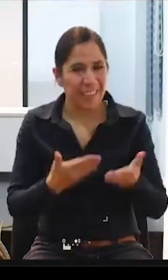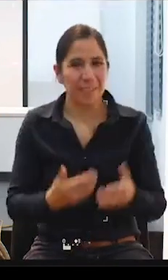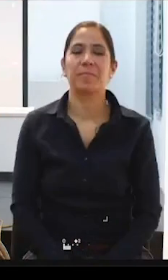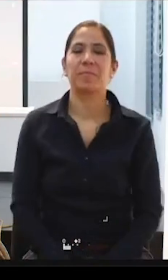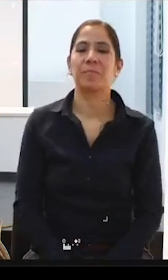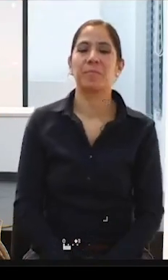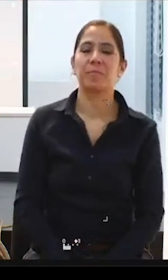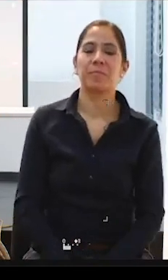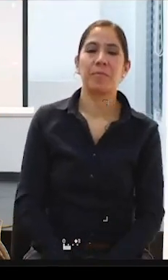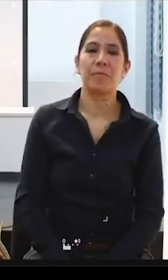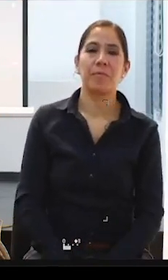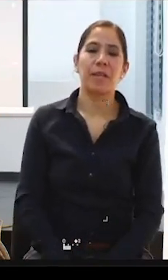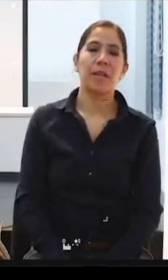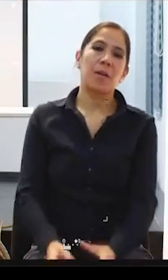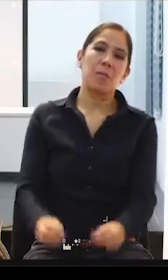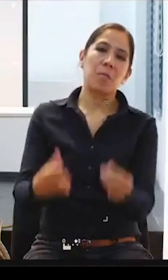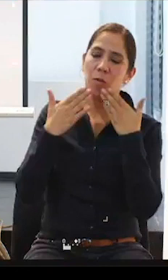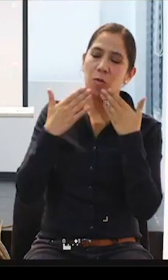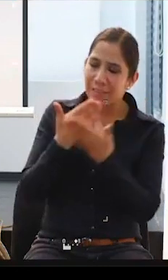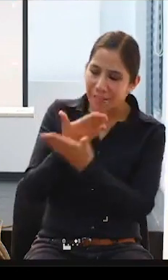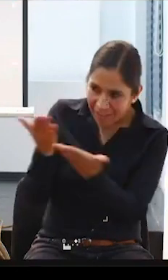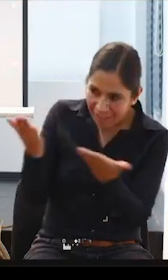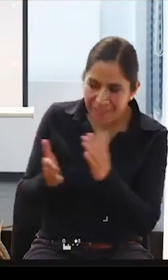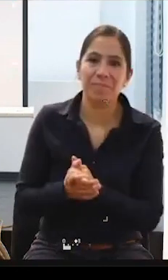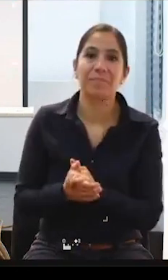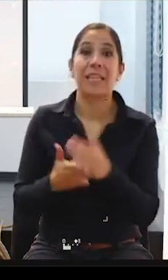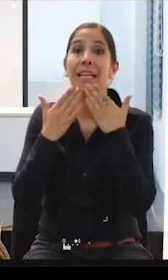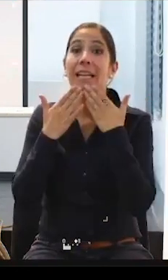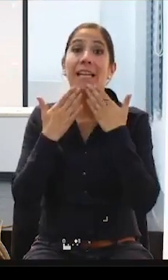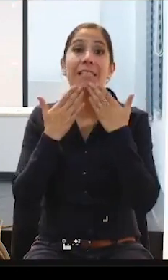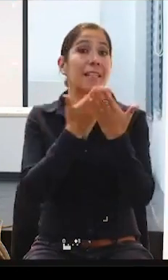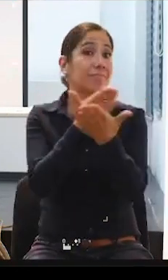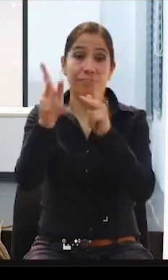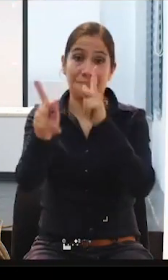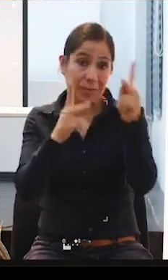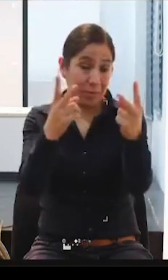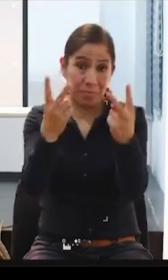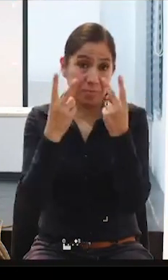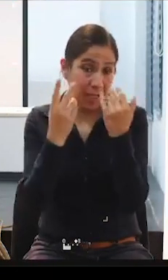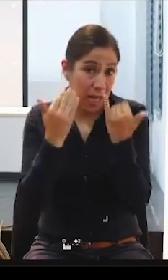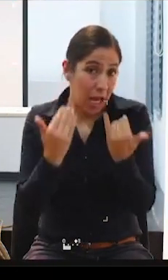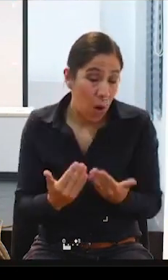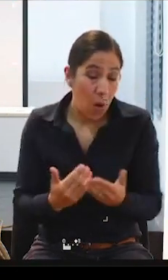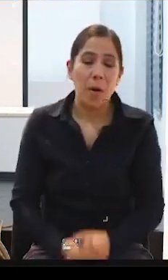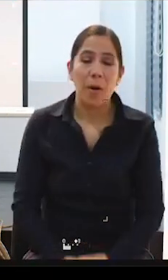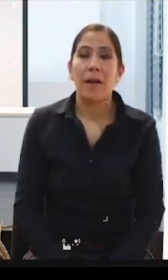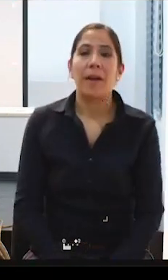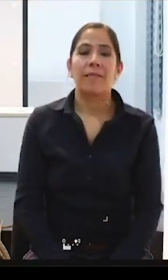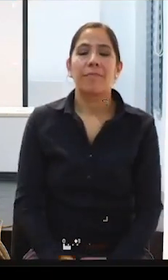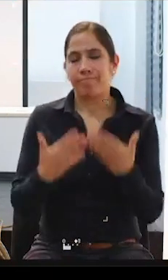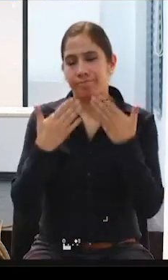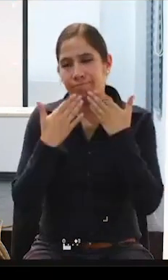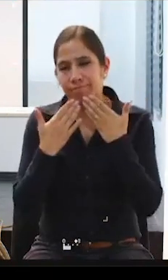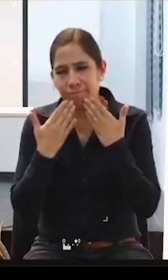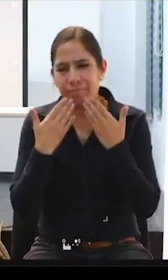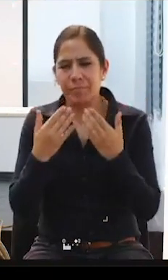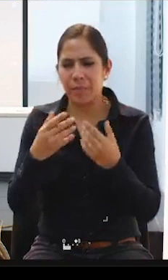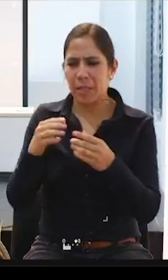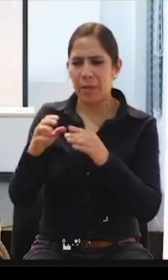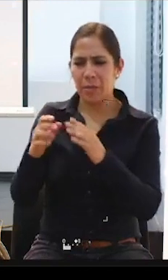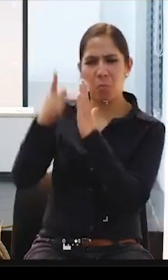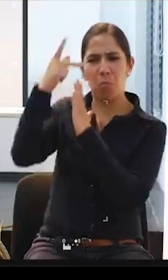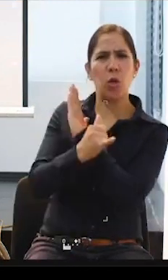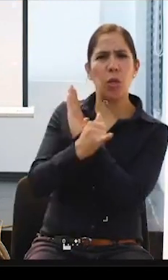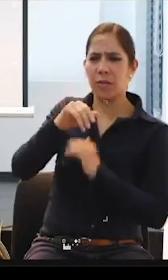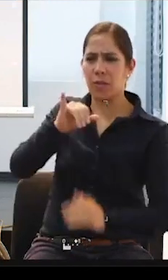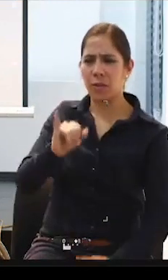Muchas gracias, Andrea, y también muchas gracias a todas las personas que nos han brindado este espacio, ¿verdad? Kiwasa, que